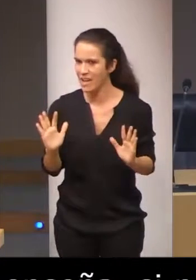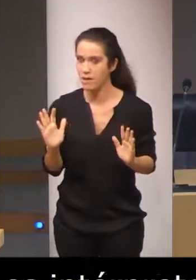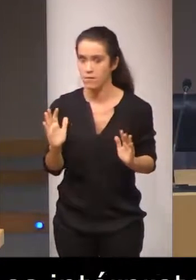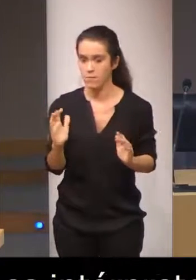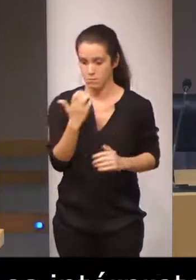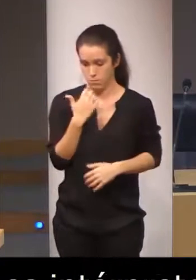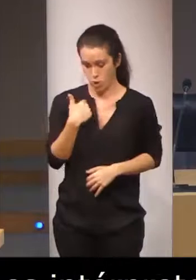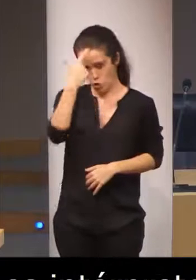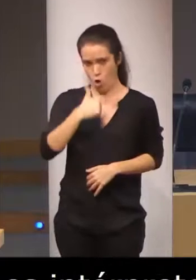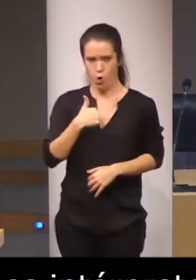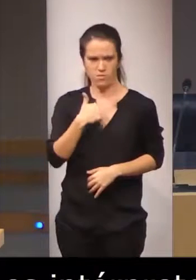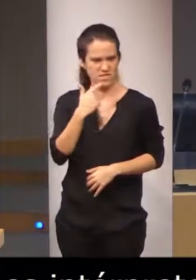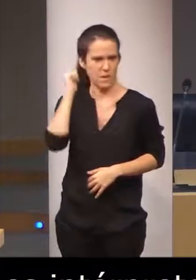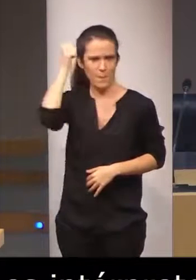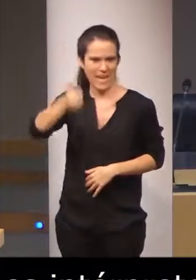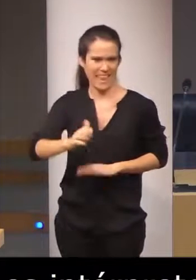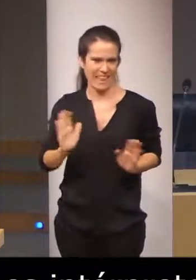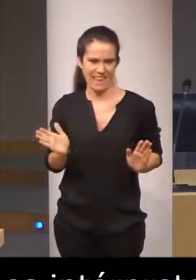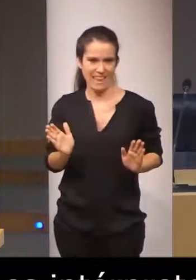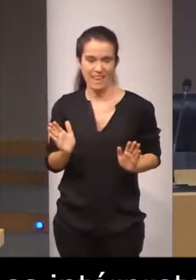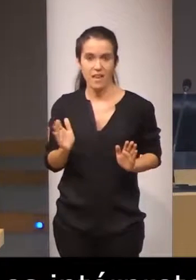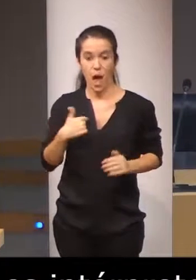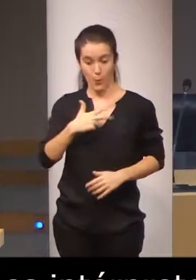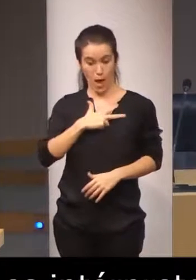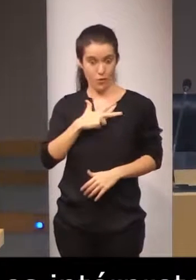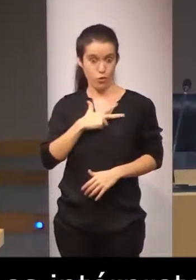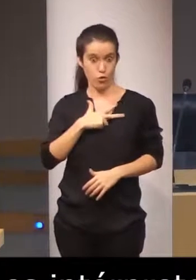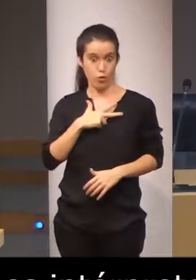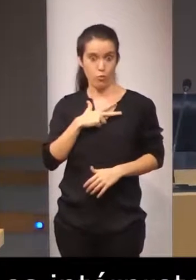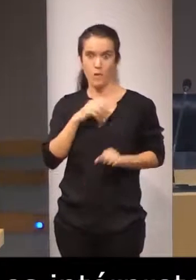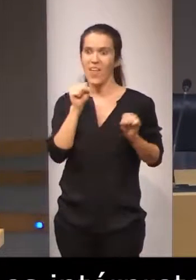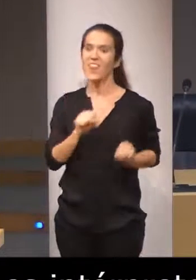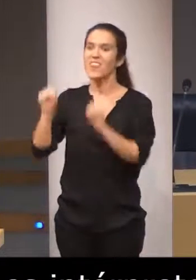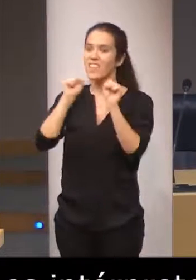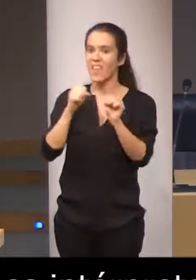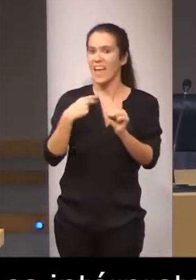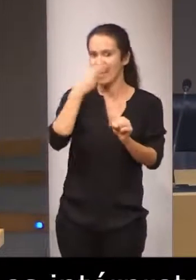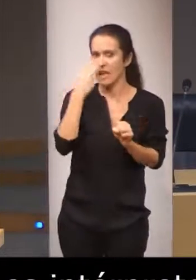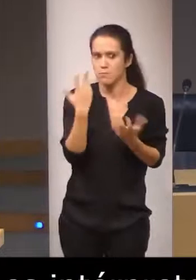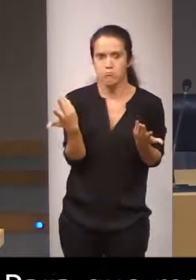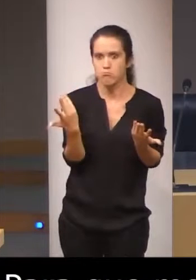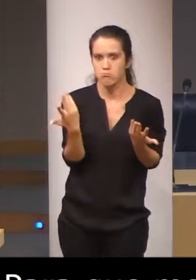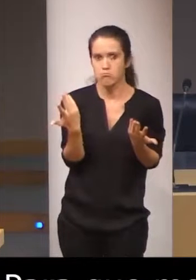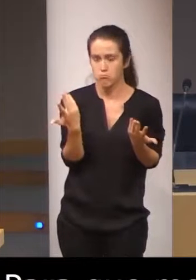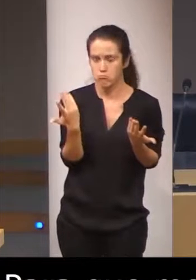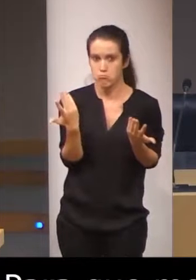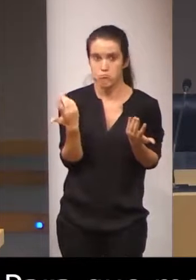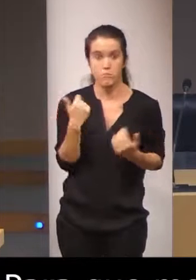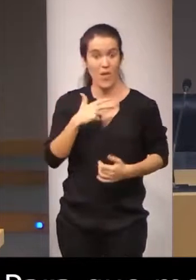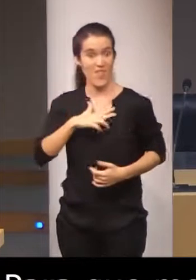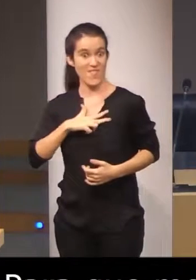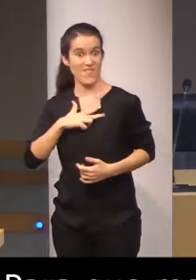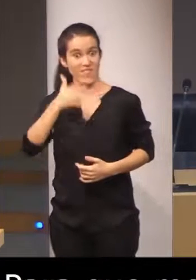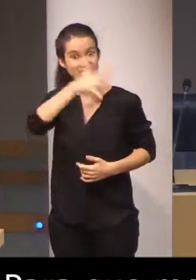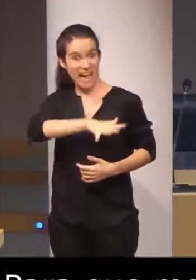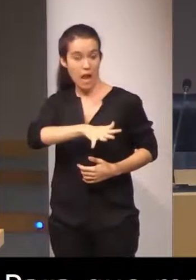siempre digo, el abogado defiende intereses, el fiscal y el